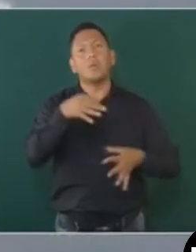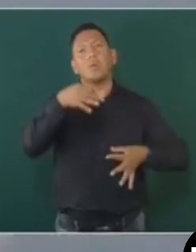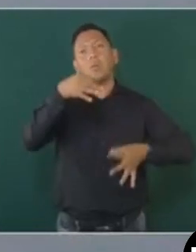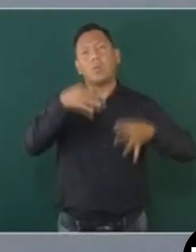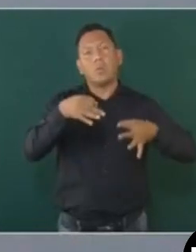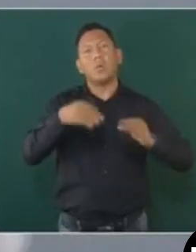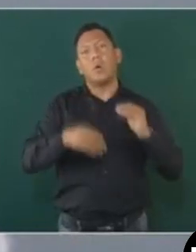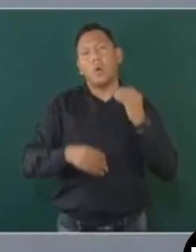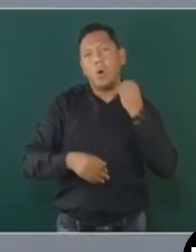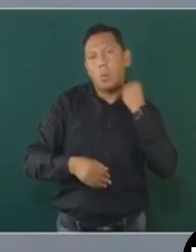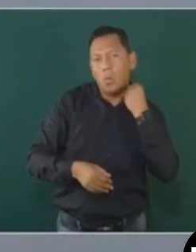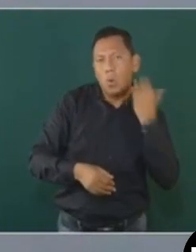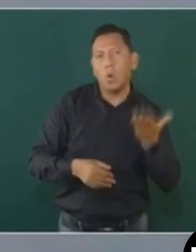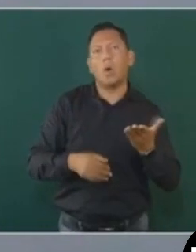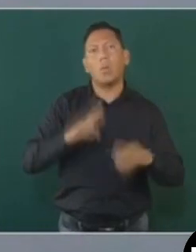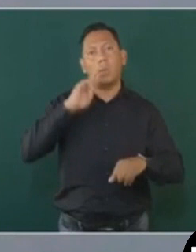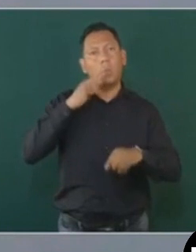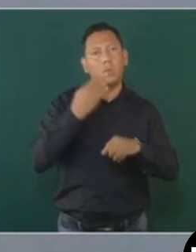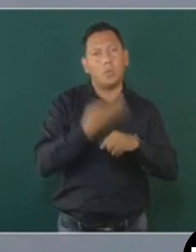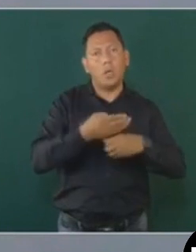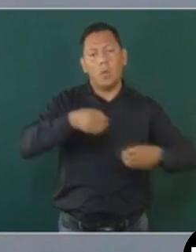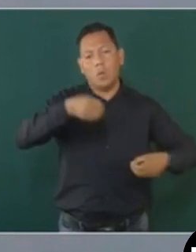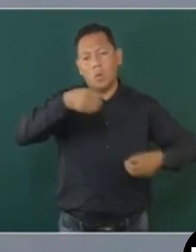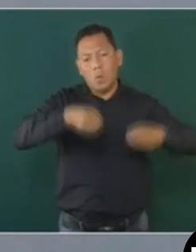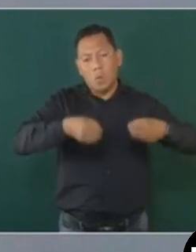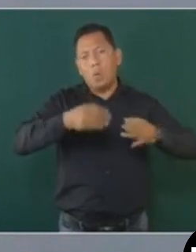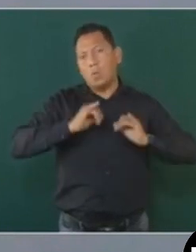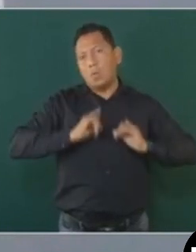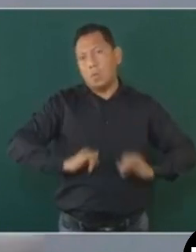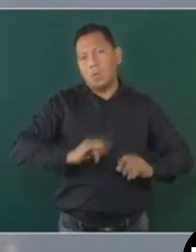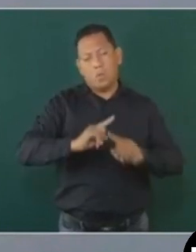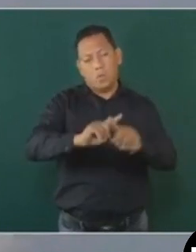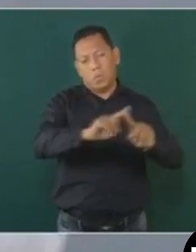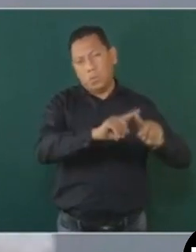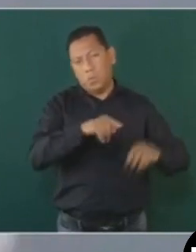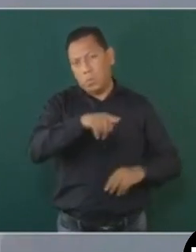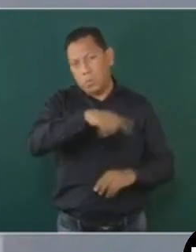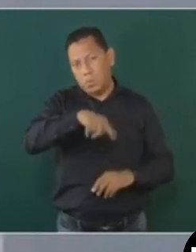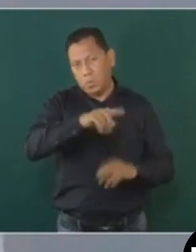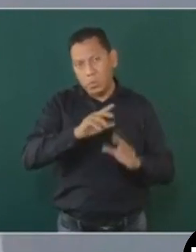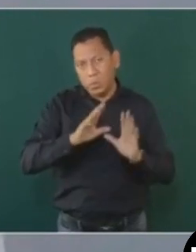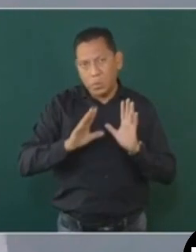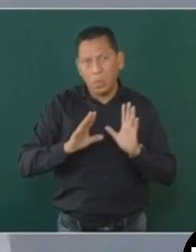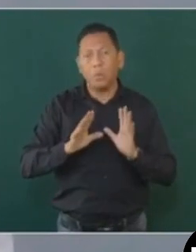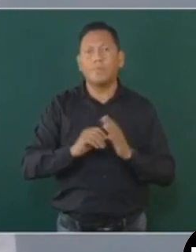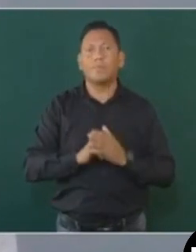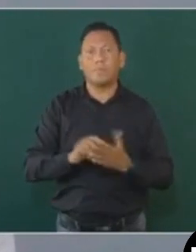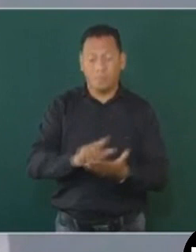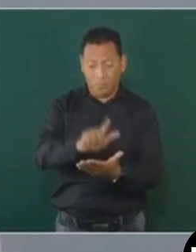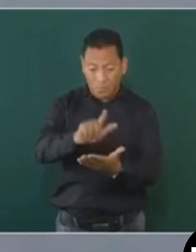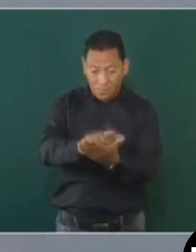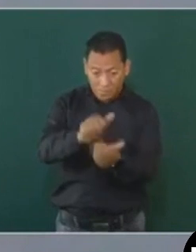magistrados, ministros, no respetan la